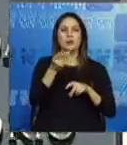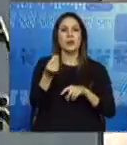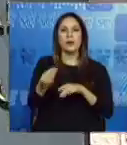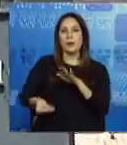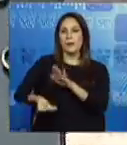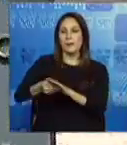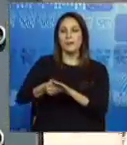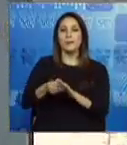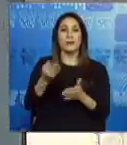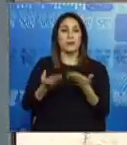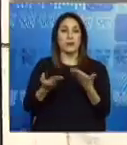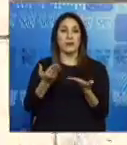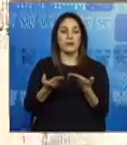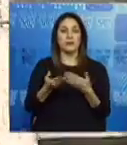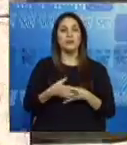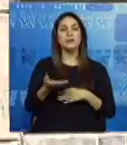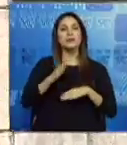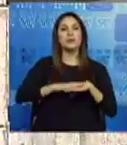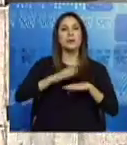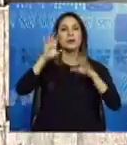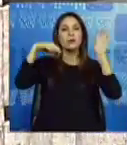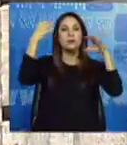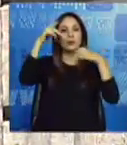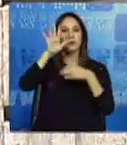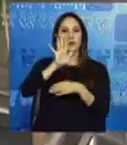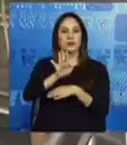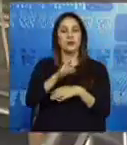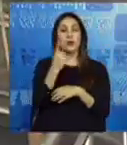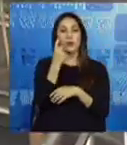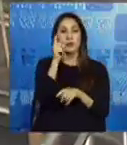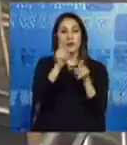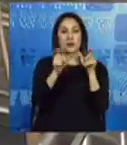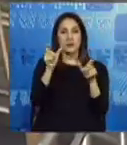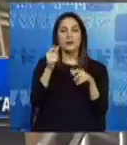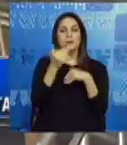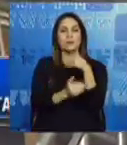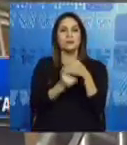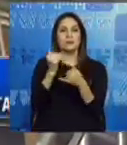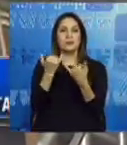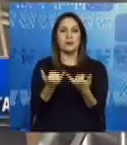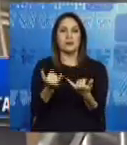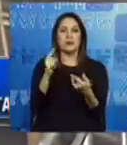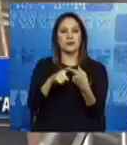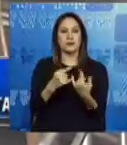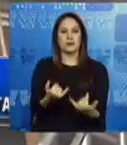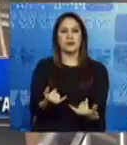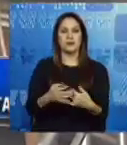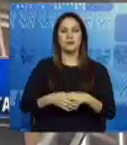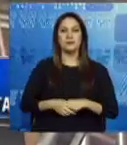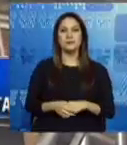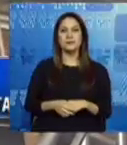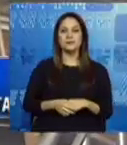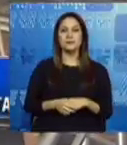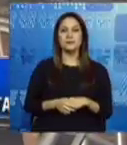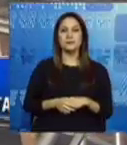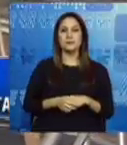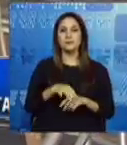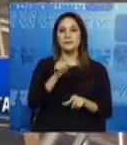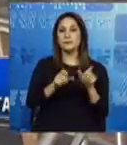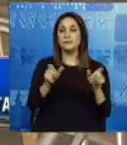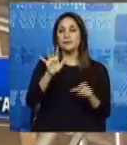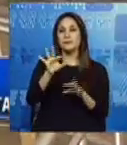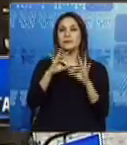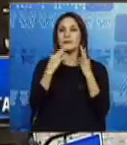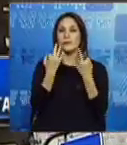funcionamiento para centros de tolerancia de la capital. Once personas han sido procesadas hasta el momento en este caso. Entre los vinculados está un